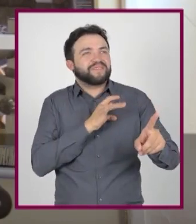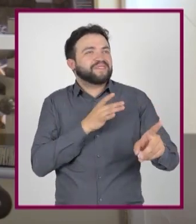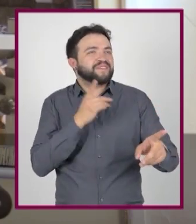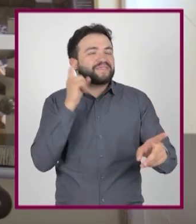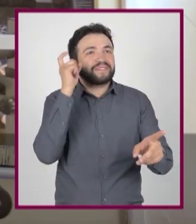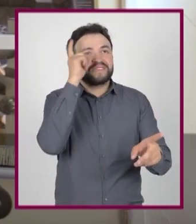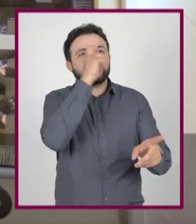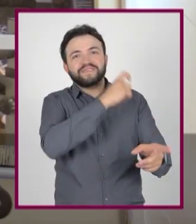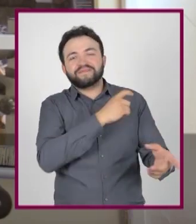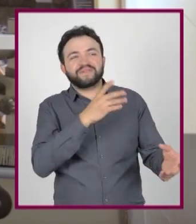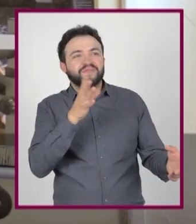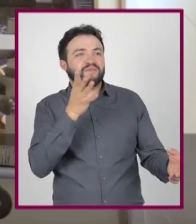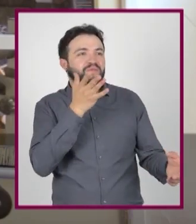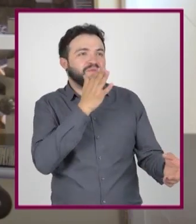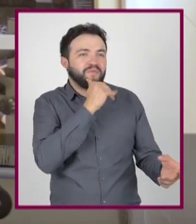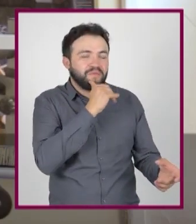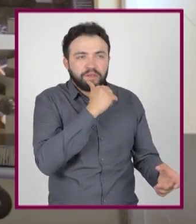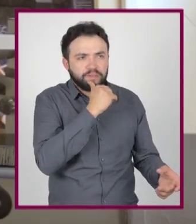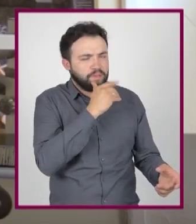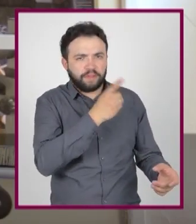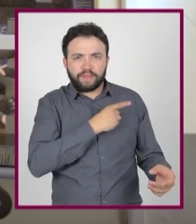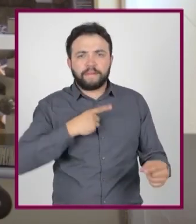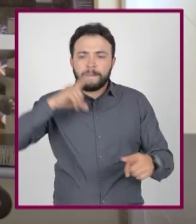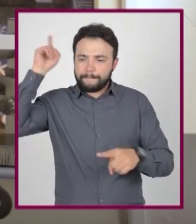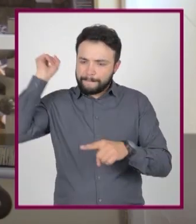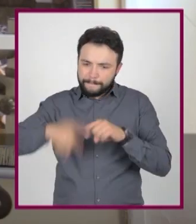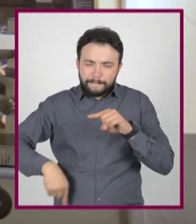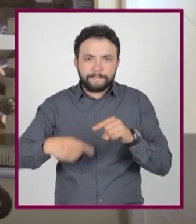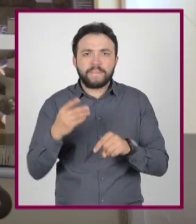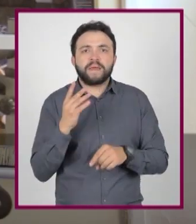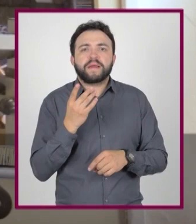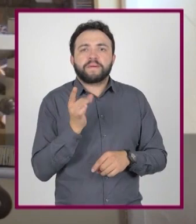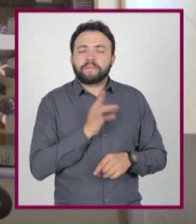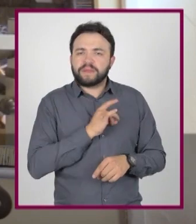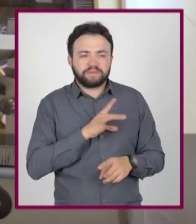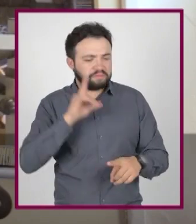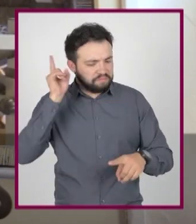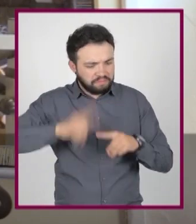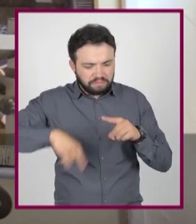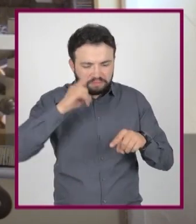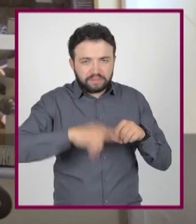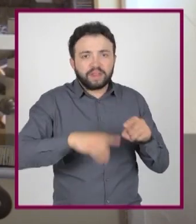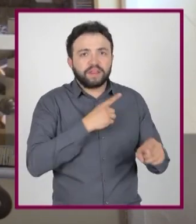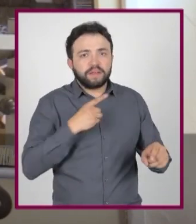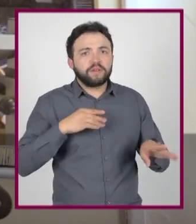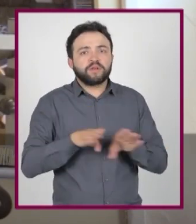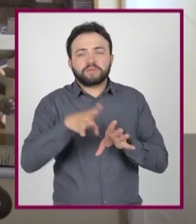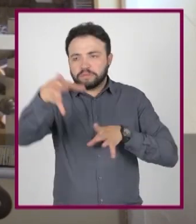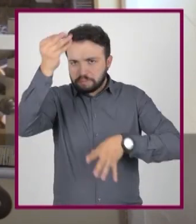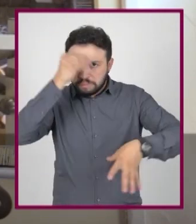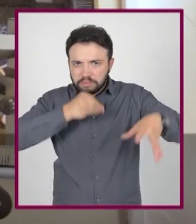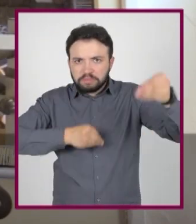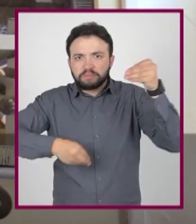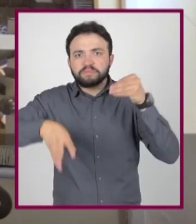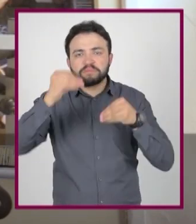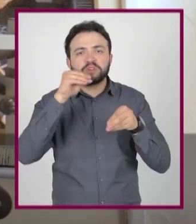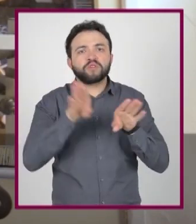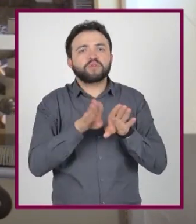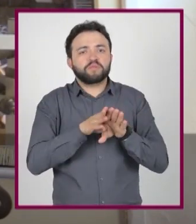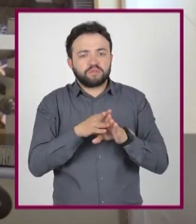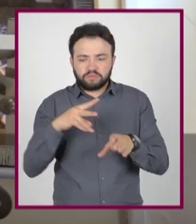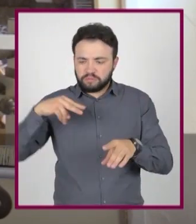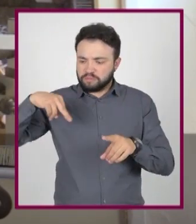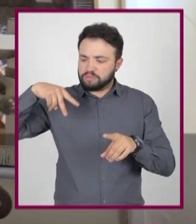Romper el miedo es la primera barrera para poder practicar. Aprender y conocer todo esto es un peldaño en nuestra